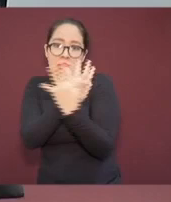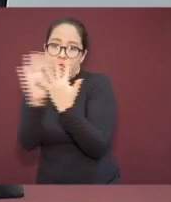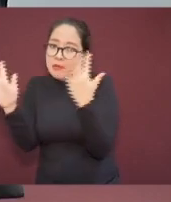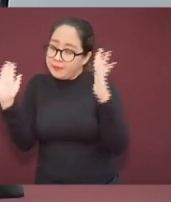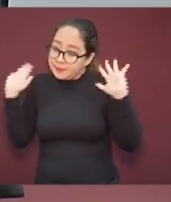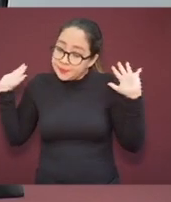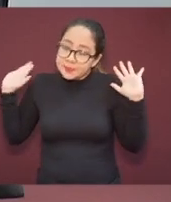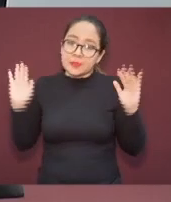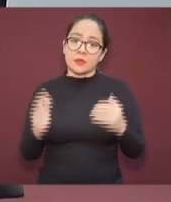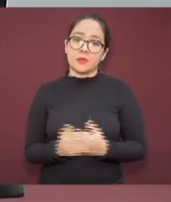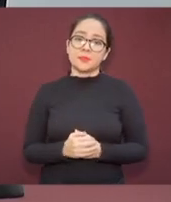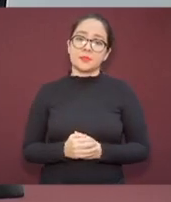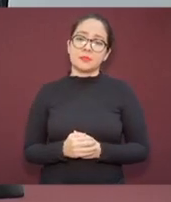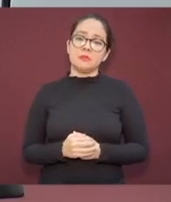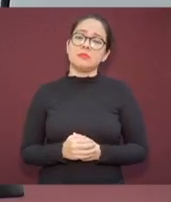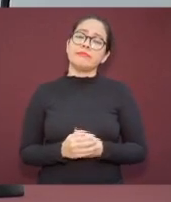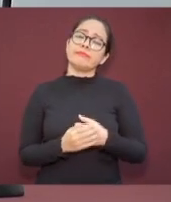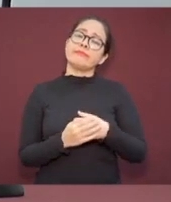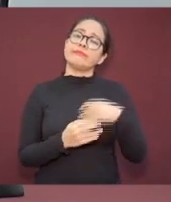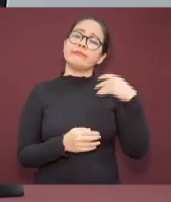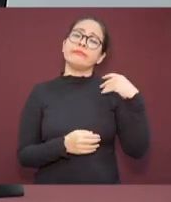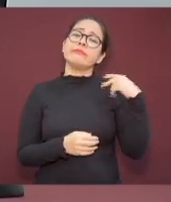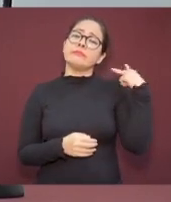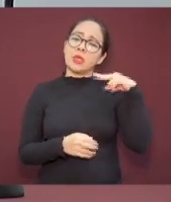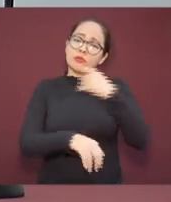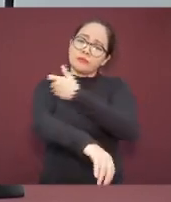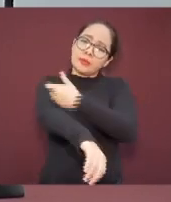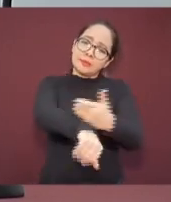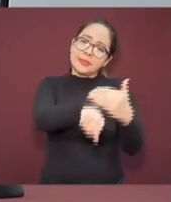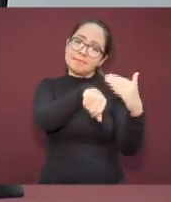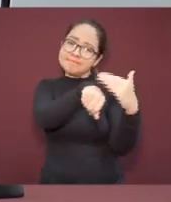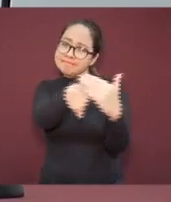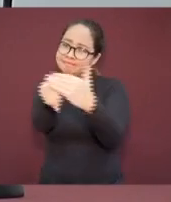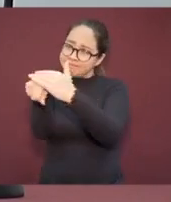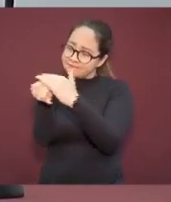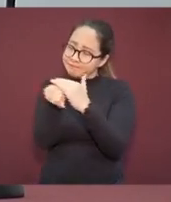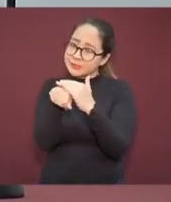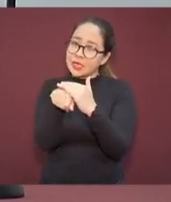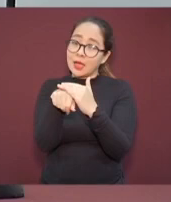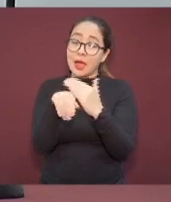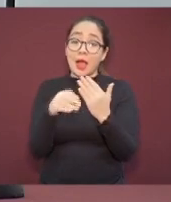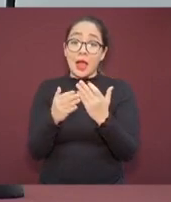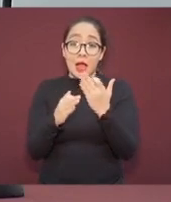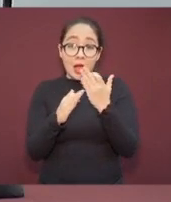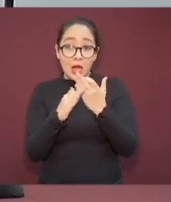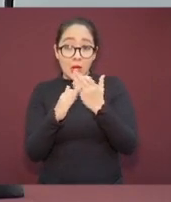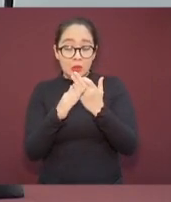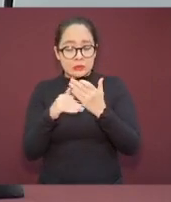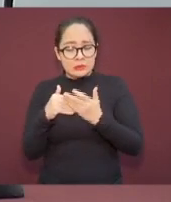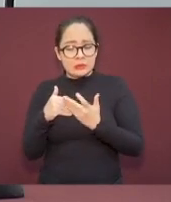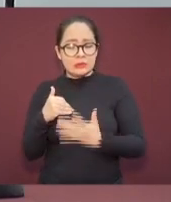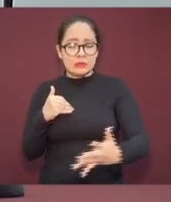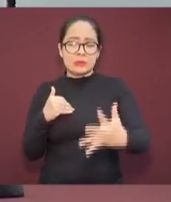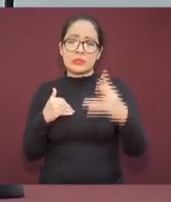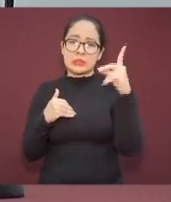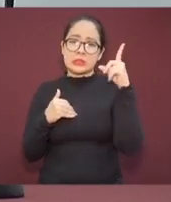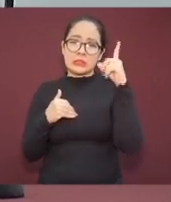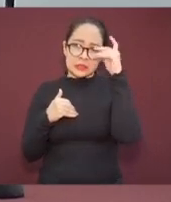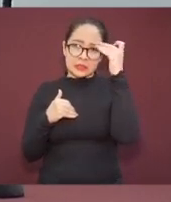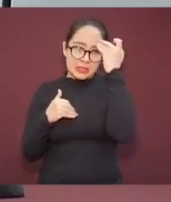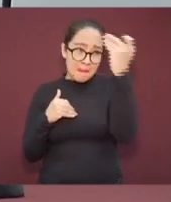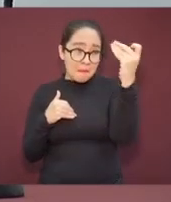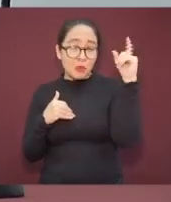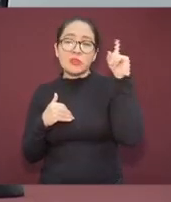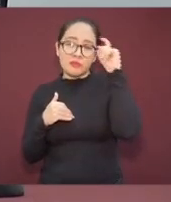Familia Veracruzana, estamos viviendo una etapa complicada, difícil